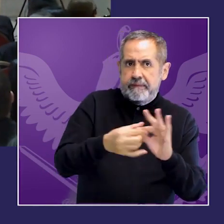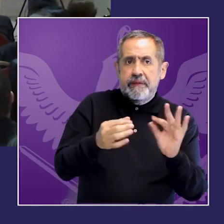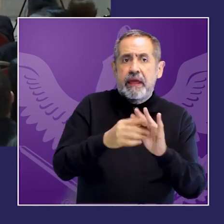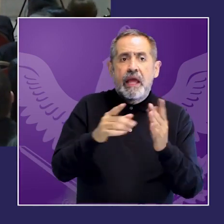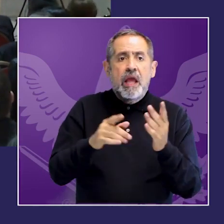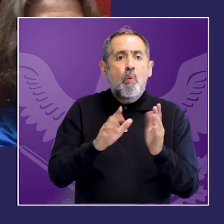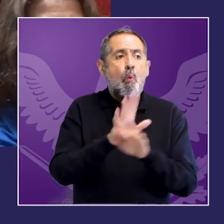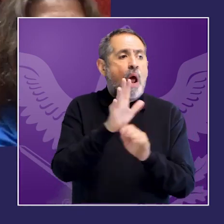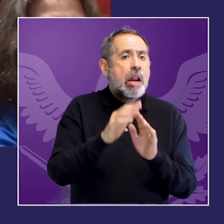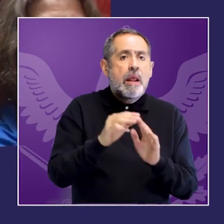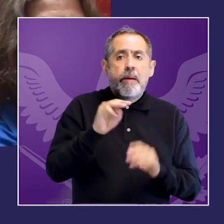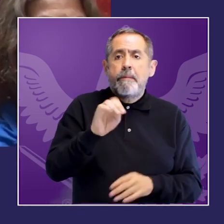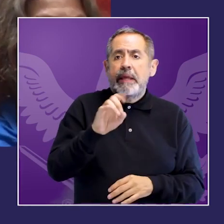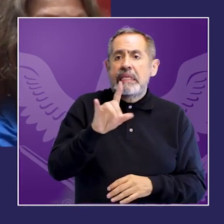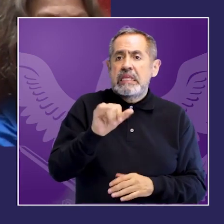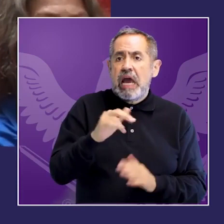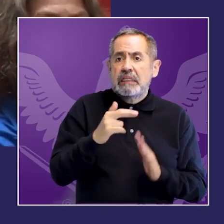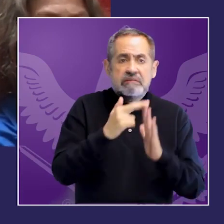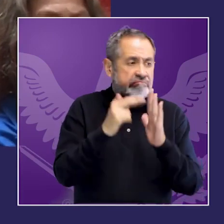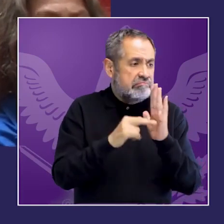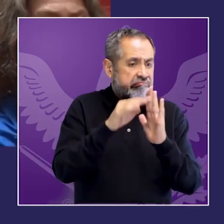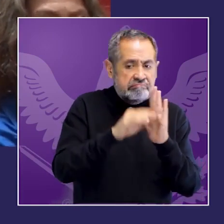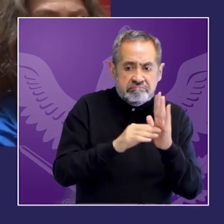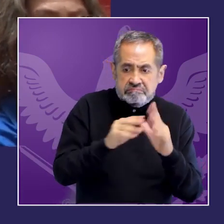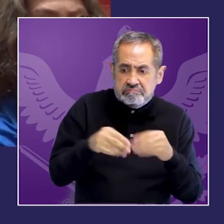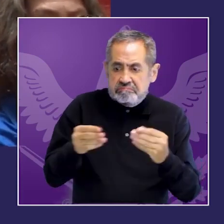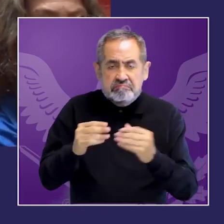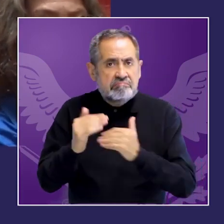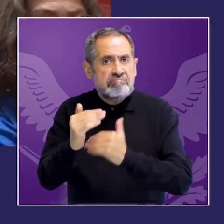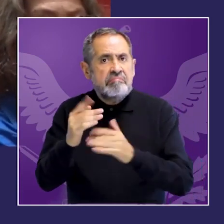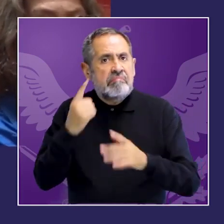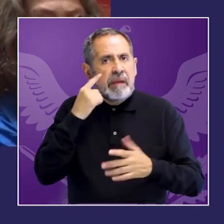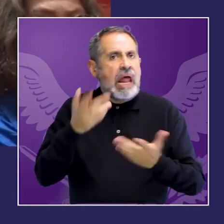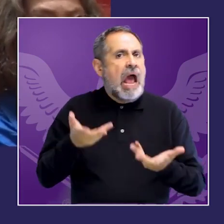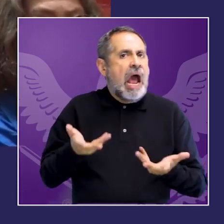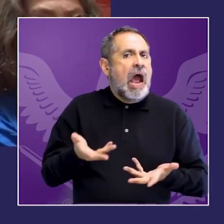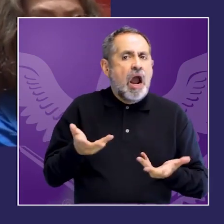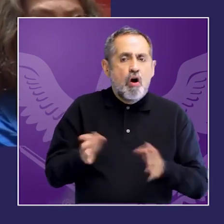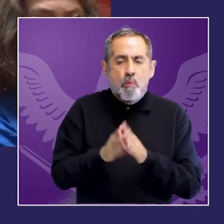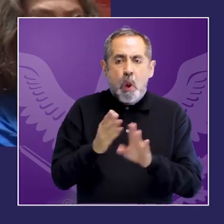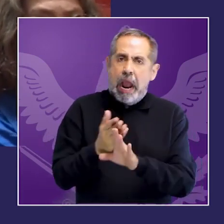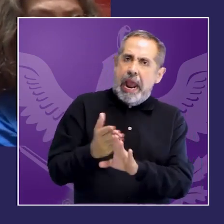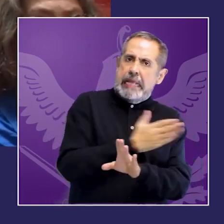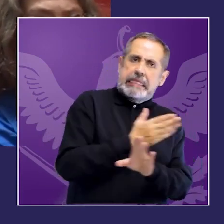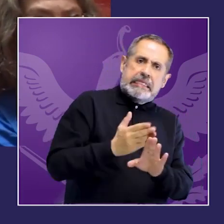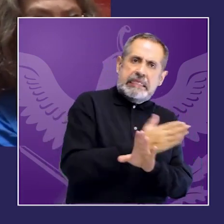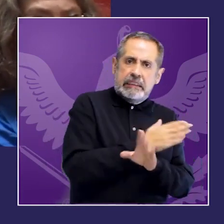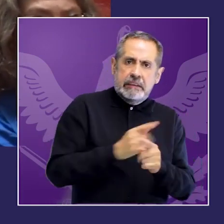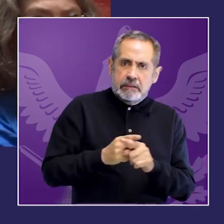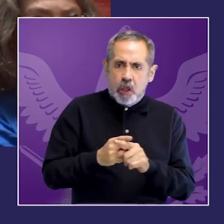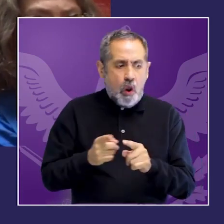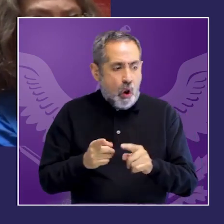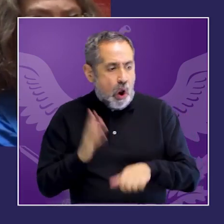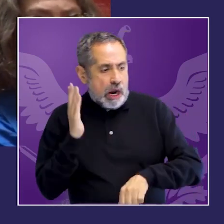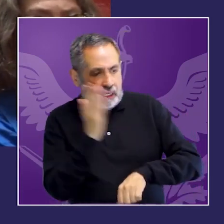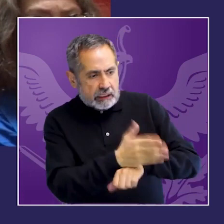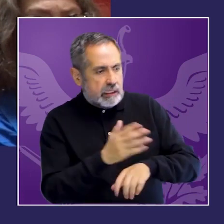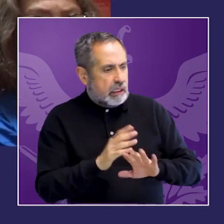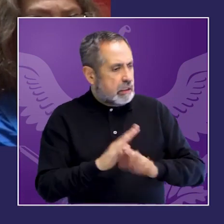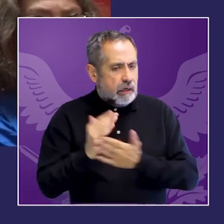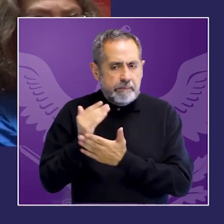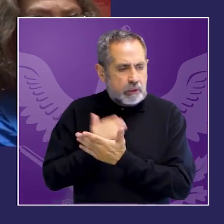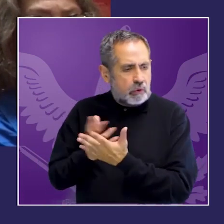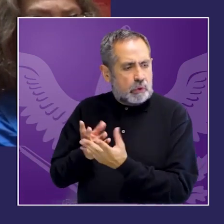prevenir sancionar y erradicar la violencia contra la mujer en cuanto al